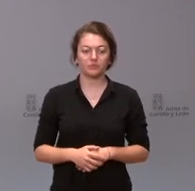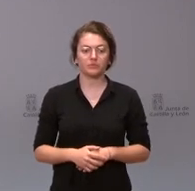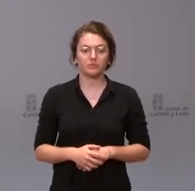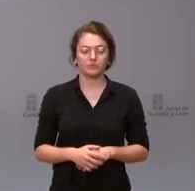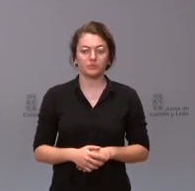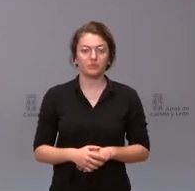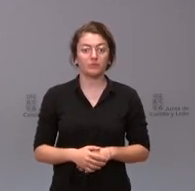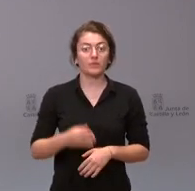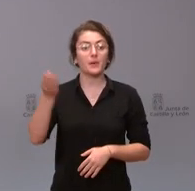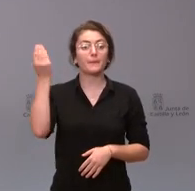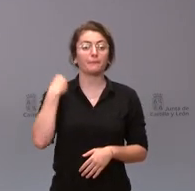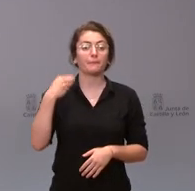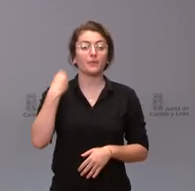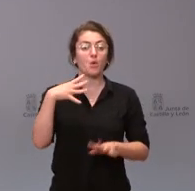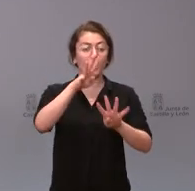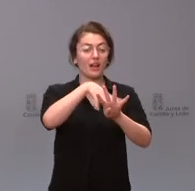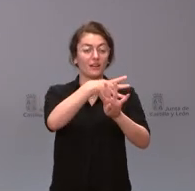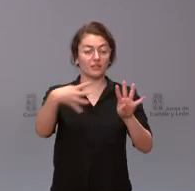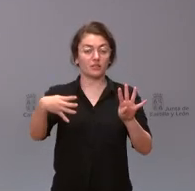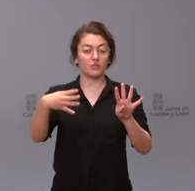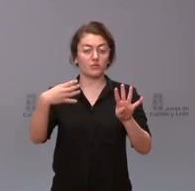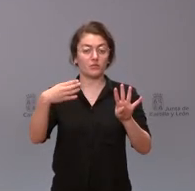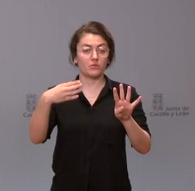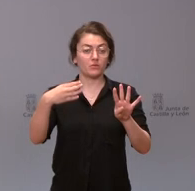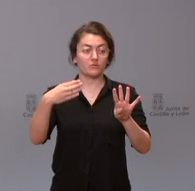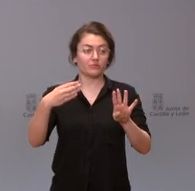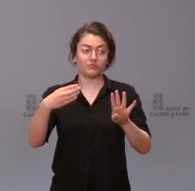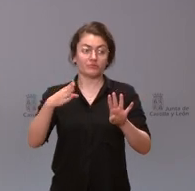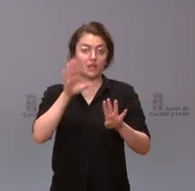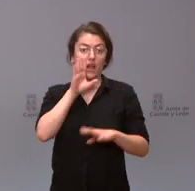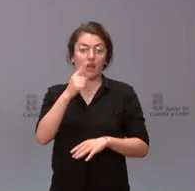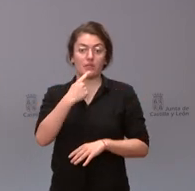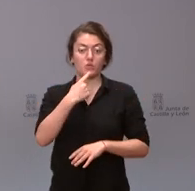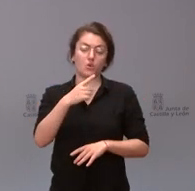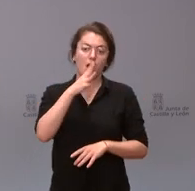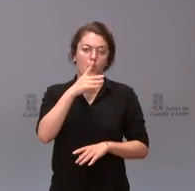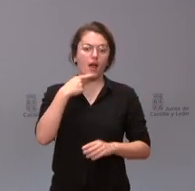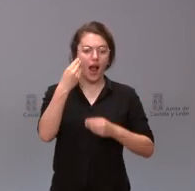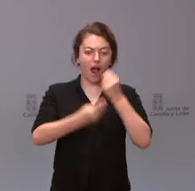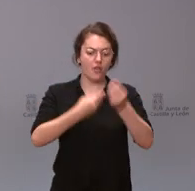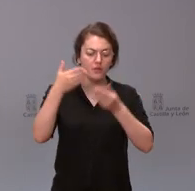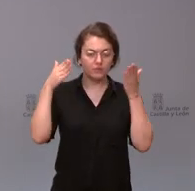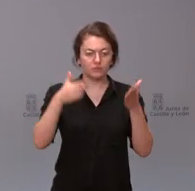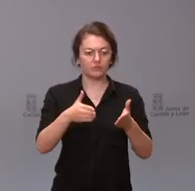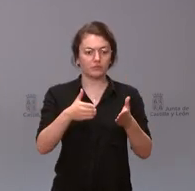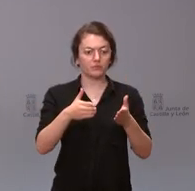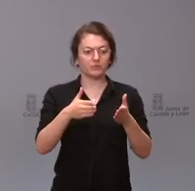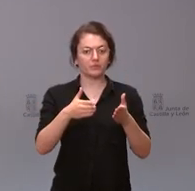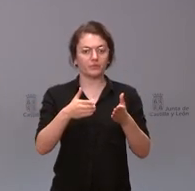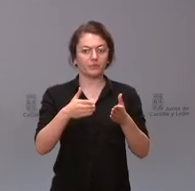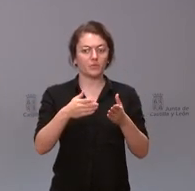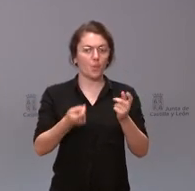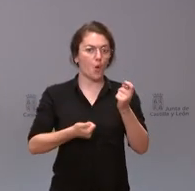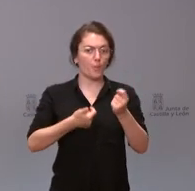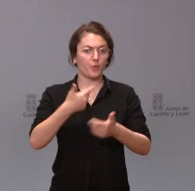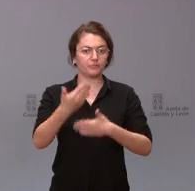El calendario como les digo es una norma que ahora estamos trabajando que se está elaborando